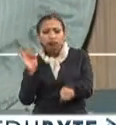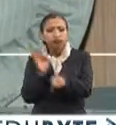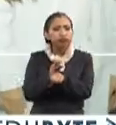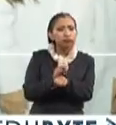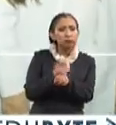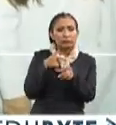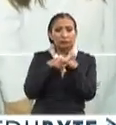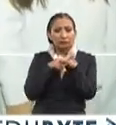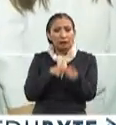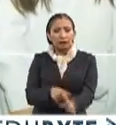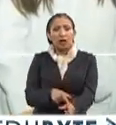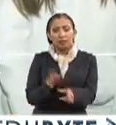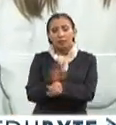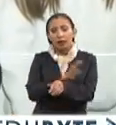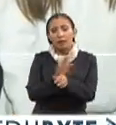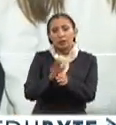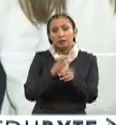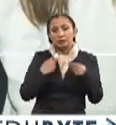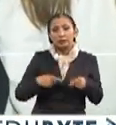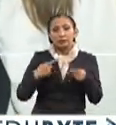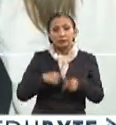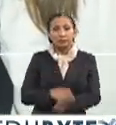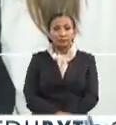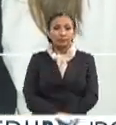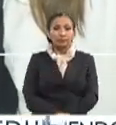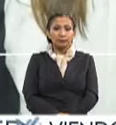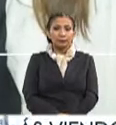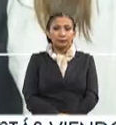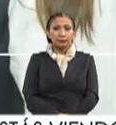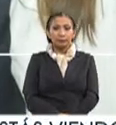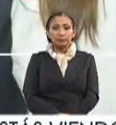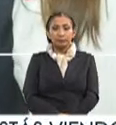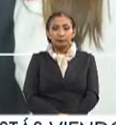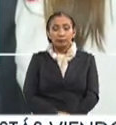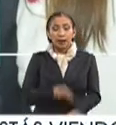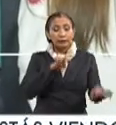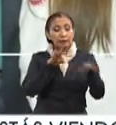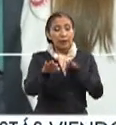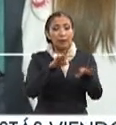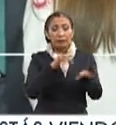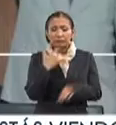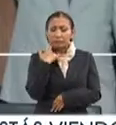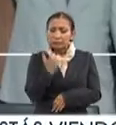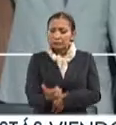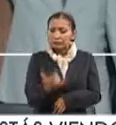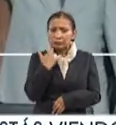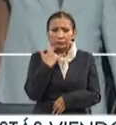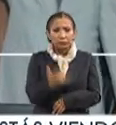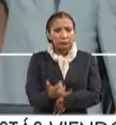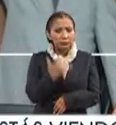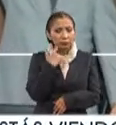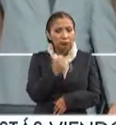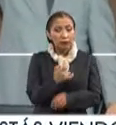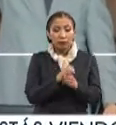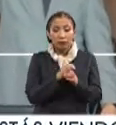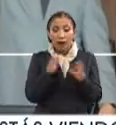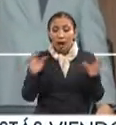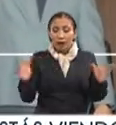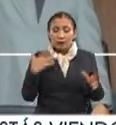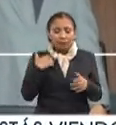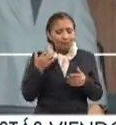mantener el bienestar de la población. El trabajo tenaz y los grandes